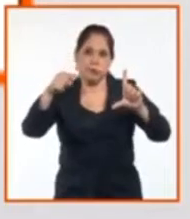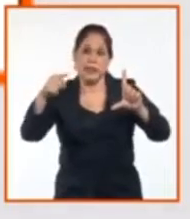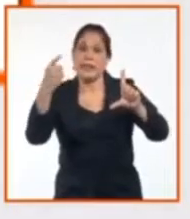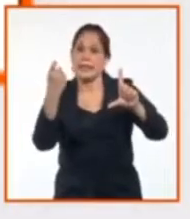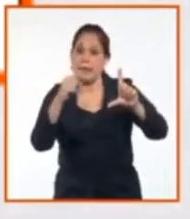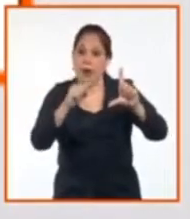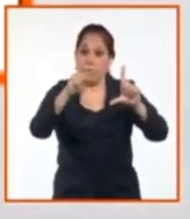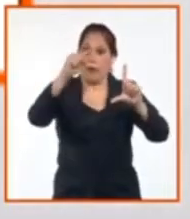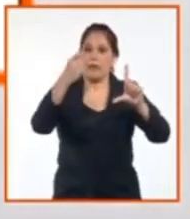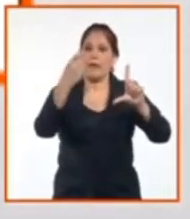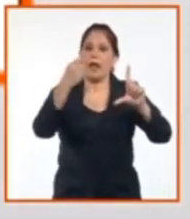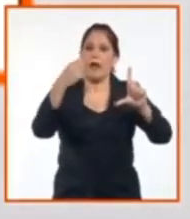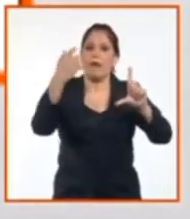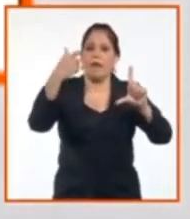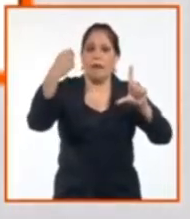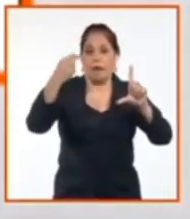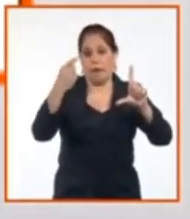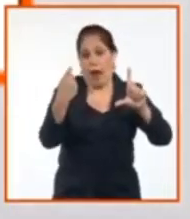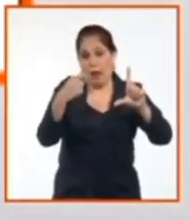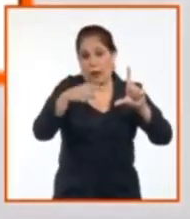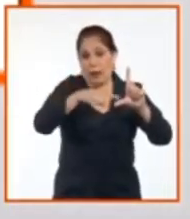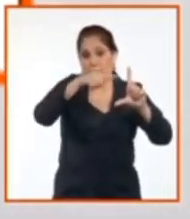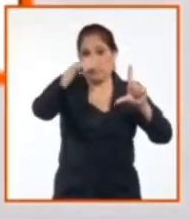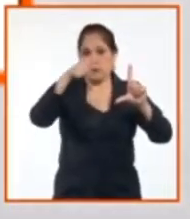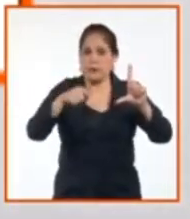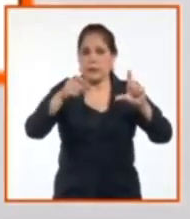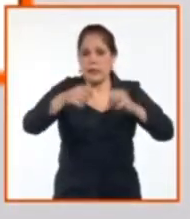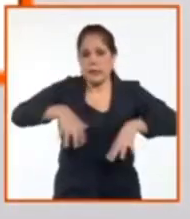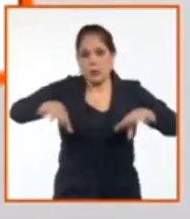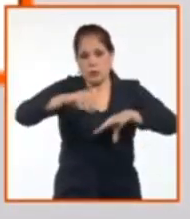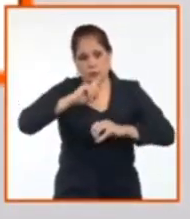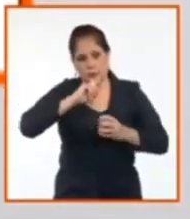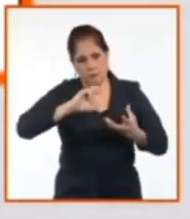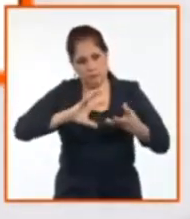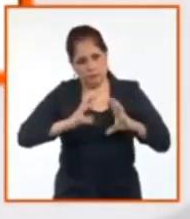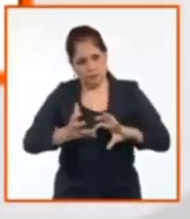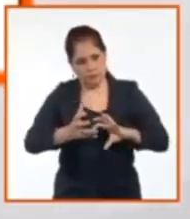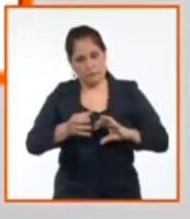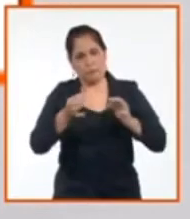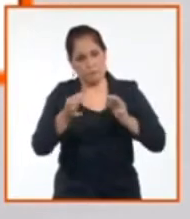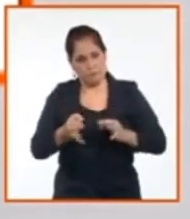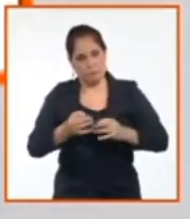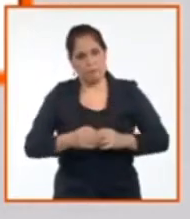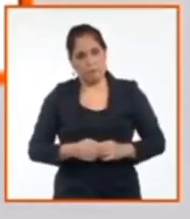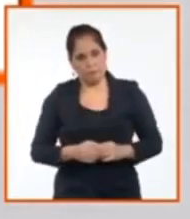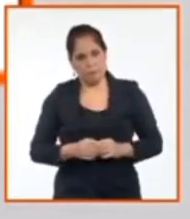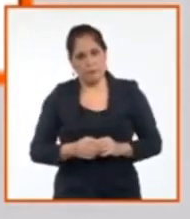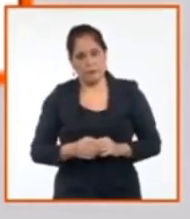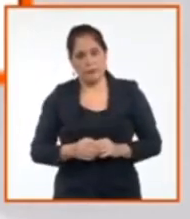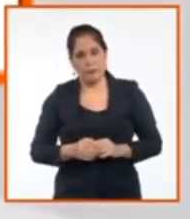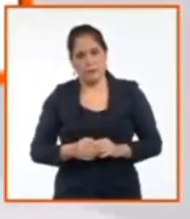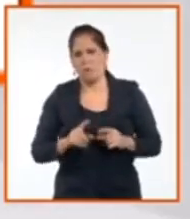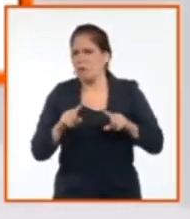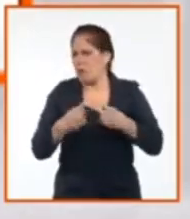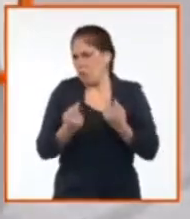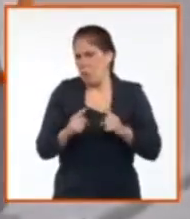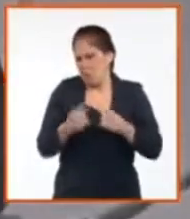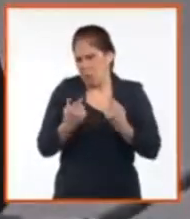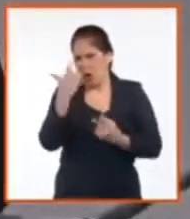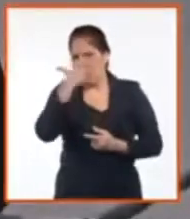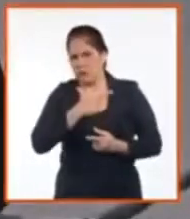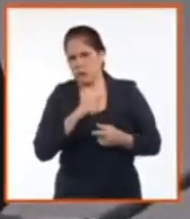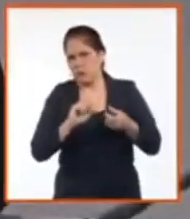2021. Es una situación muy compleja, como tú decías hace un momento. Ahora, ¿cuáles son las causas de esa situación?